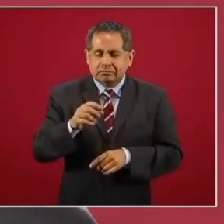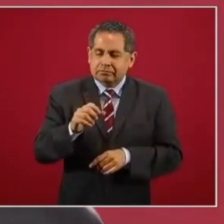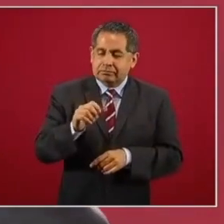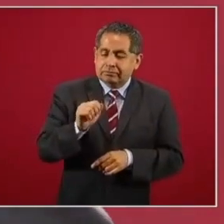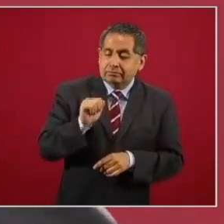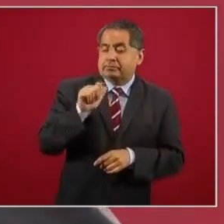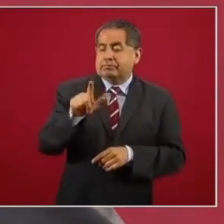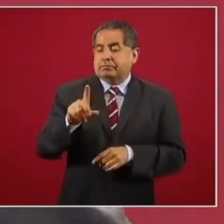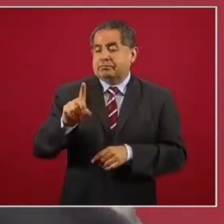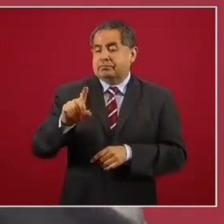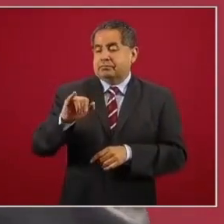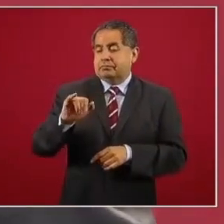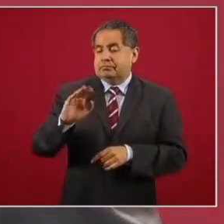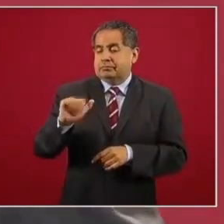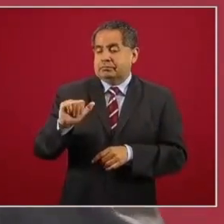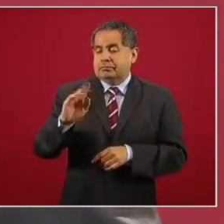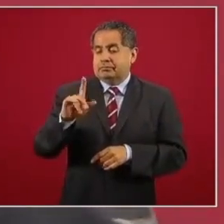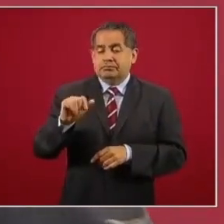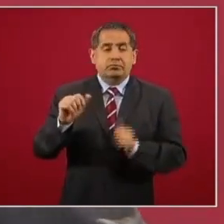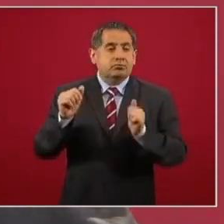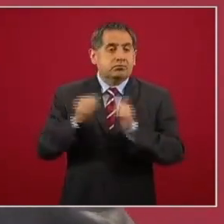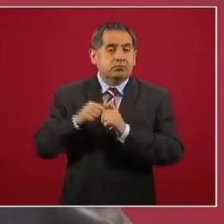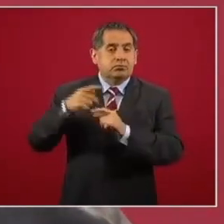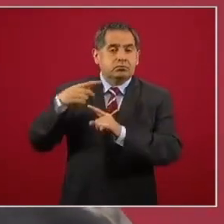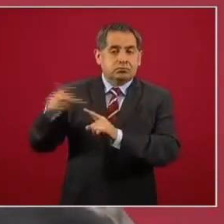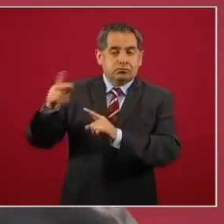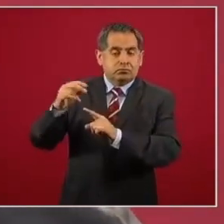con sus instituciones.